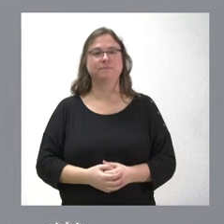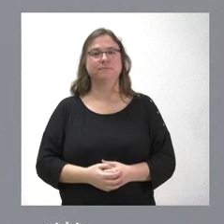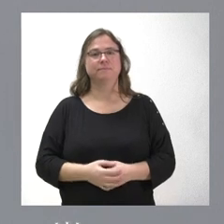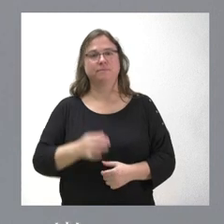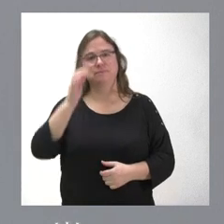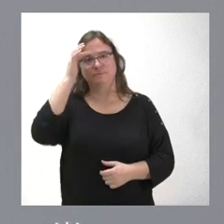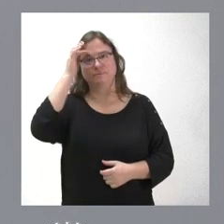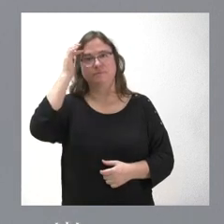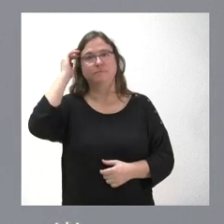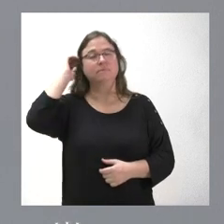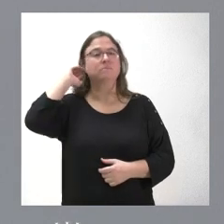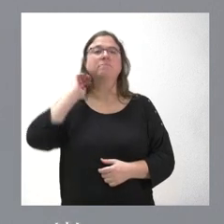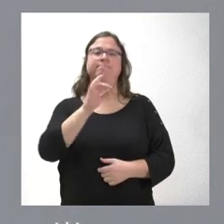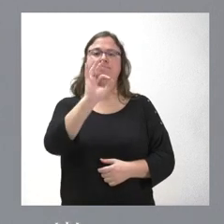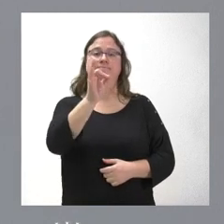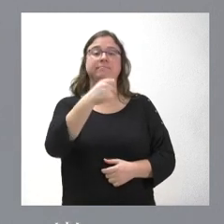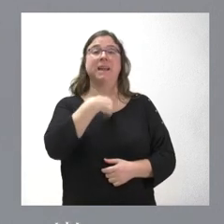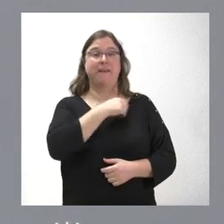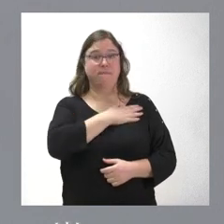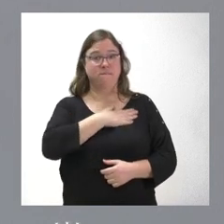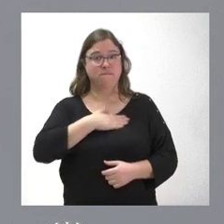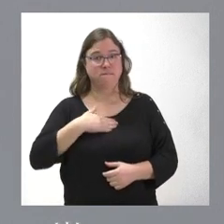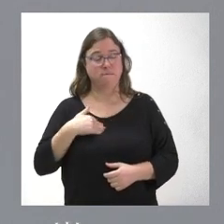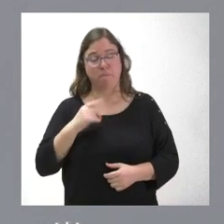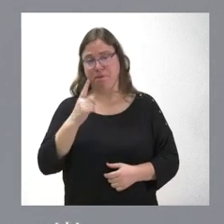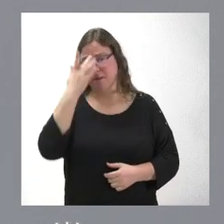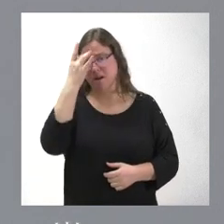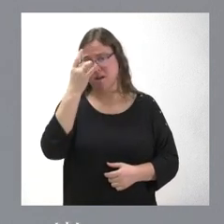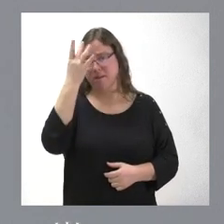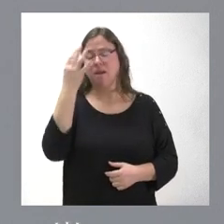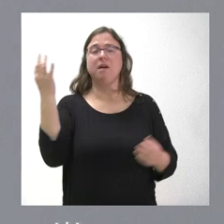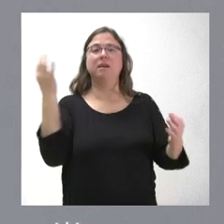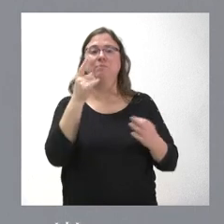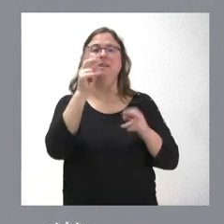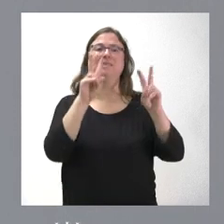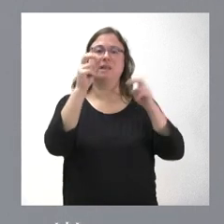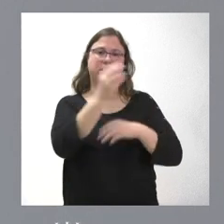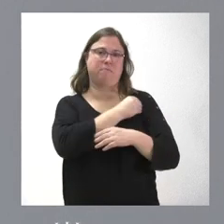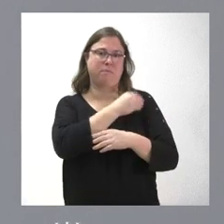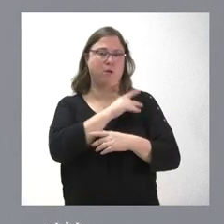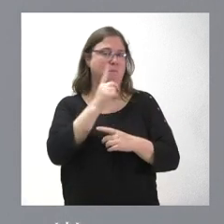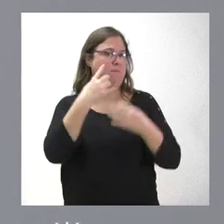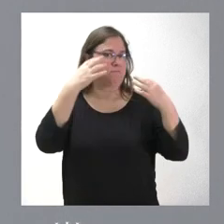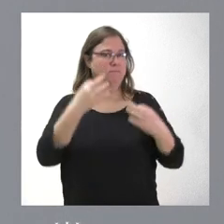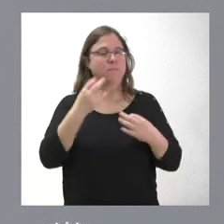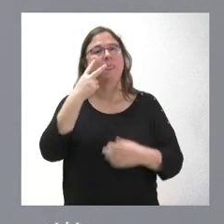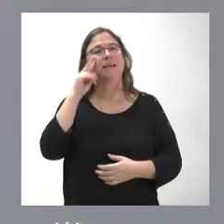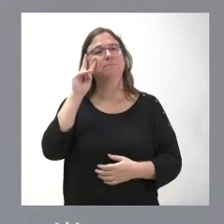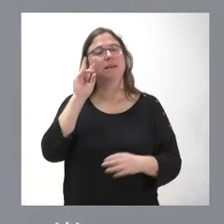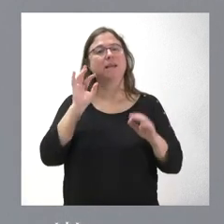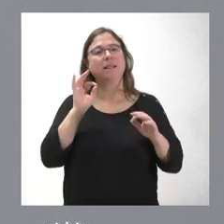SEÑOR Pues sí, nuestra idea primera en relación con las primeras posiciones que usted plantea, lógicamente, era una experiencia